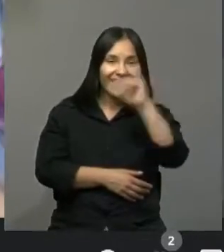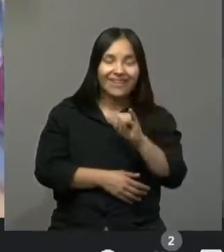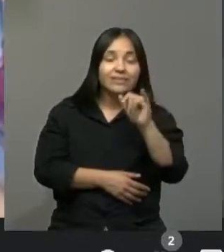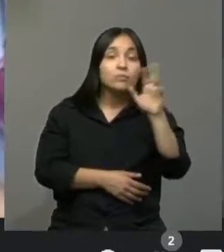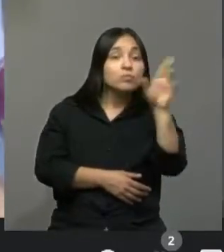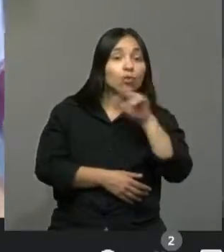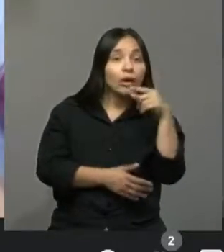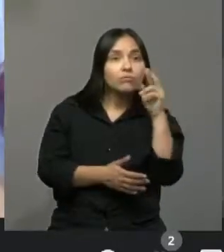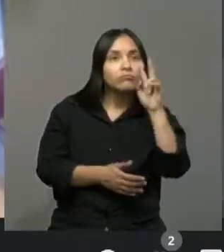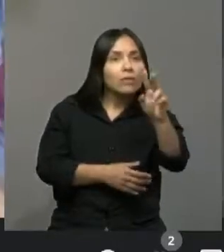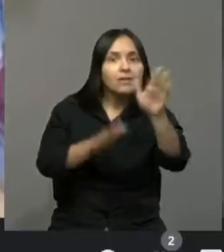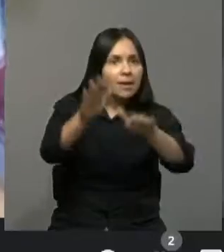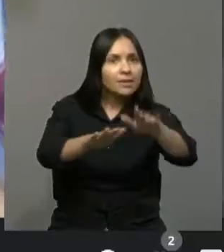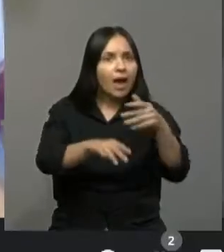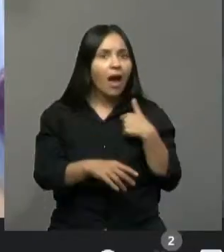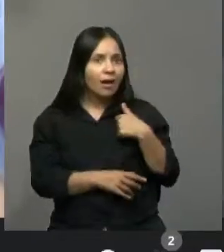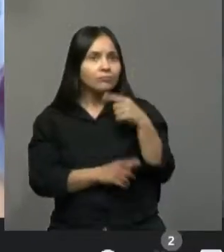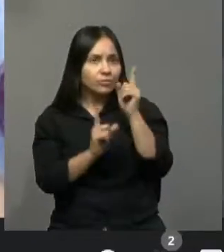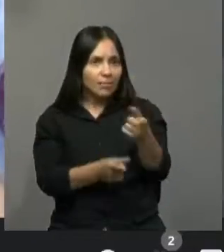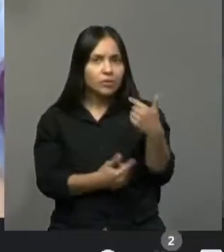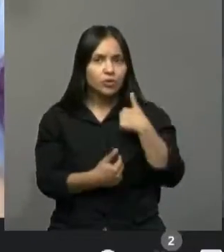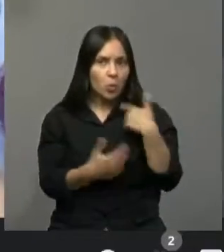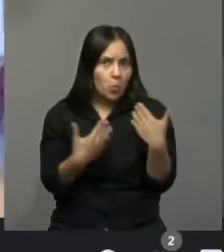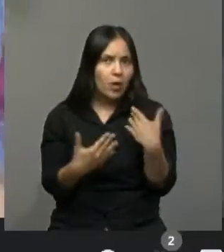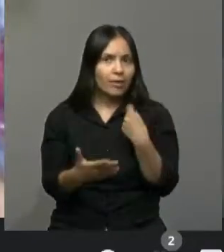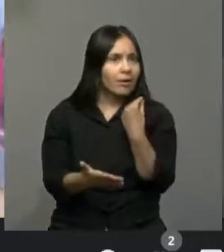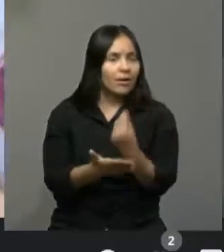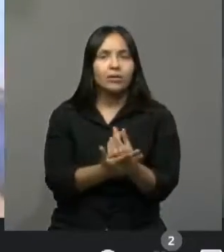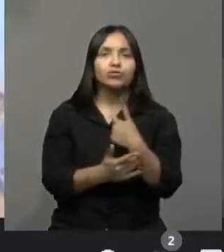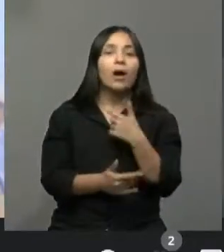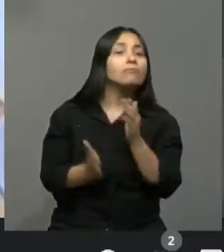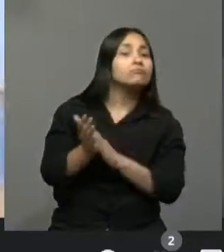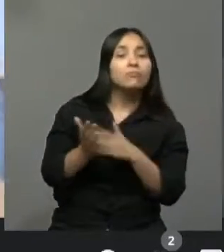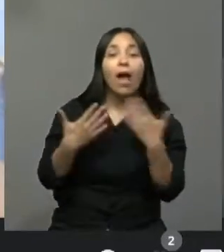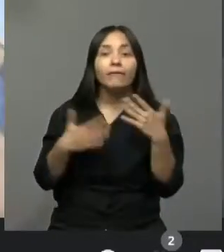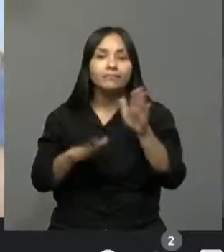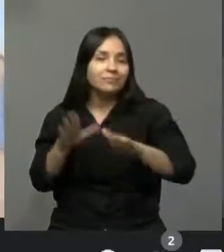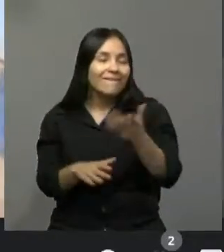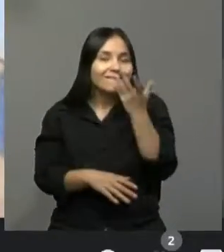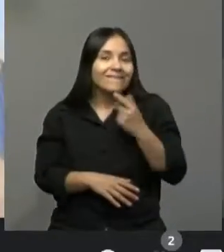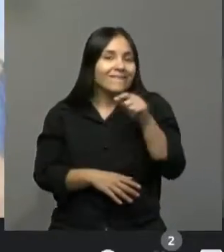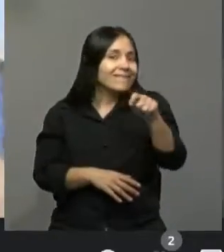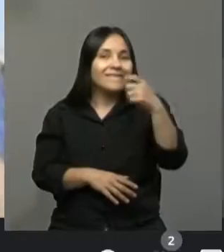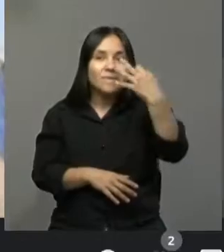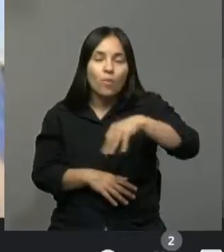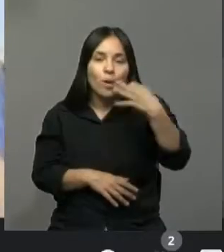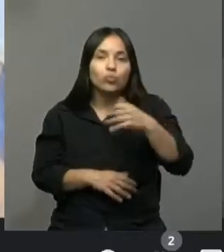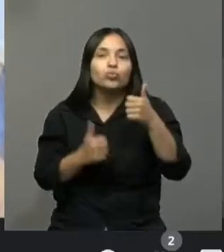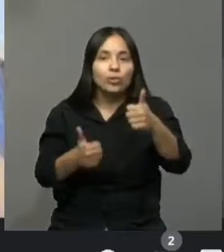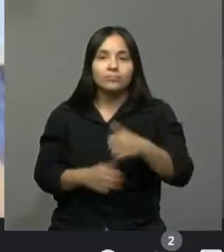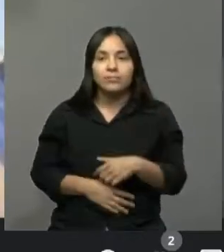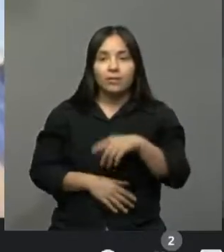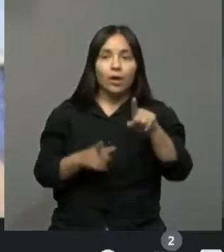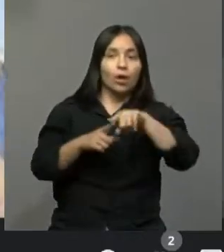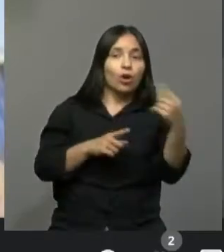Y me atreví y fui con el Malambo. Y la verdad que no me arrepiento porque me encantó. Qué bueno. Qué lindo. Bueno, a ver, vamos a hablar con